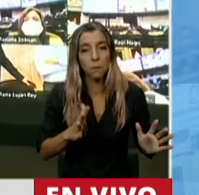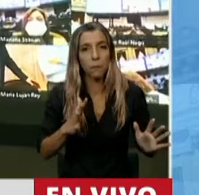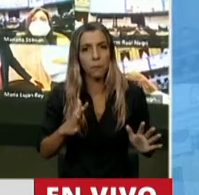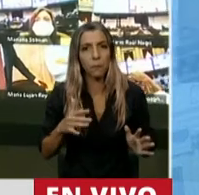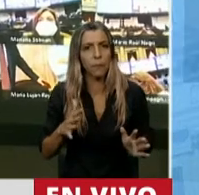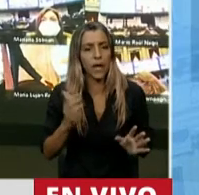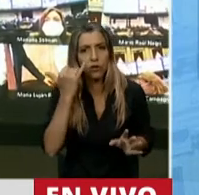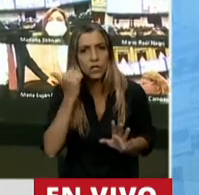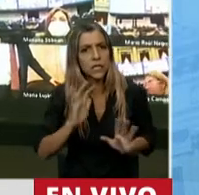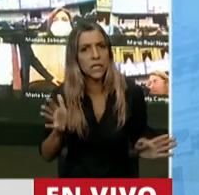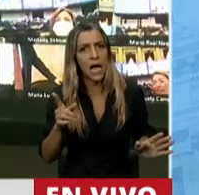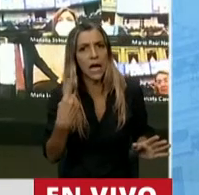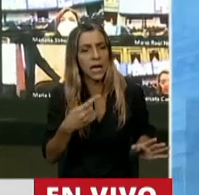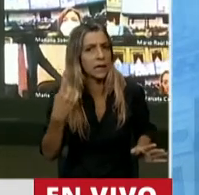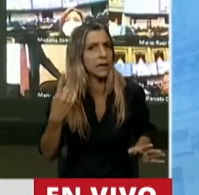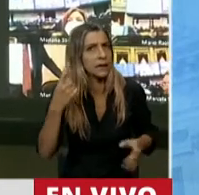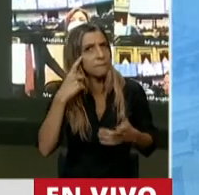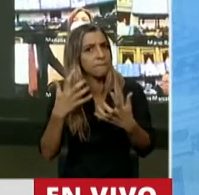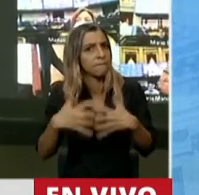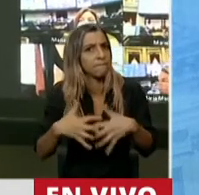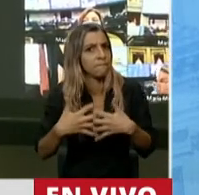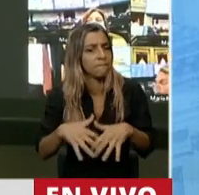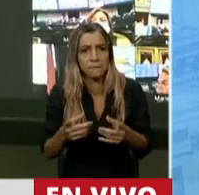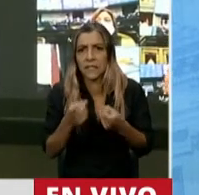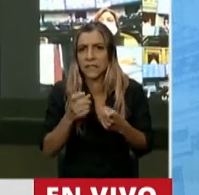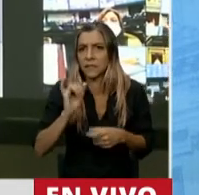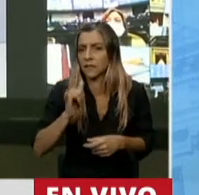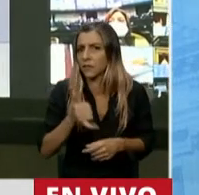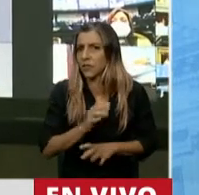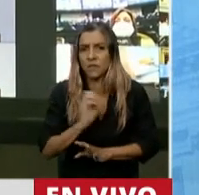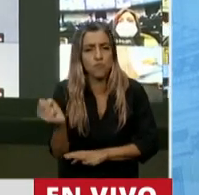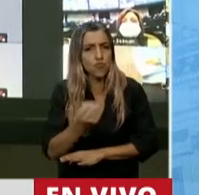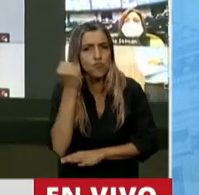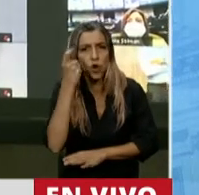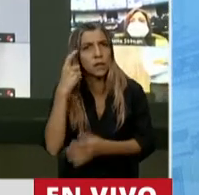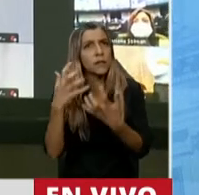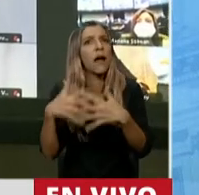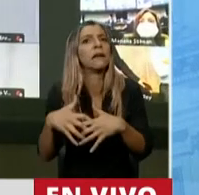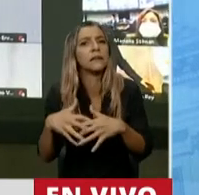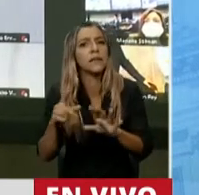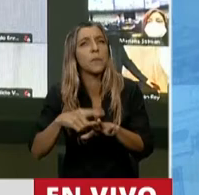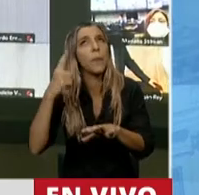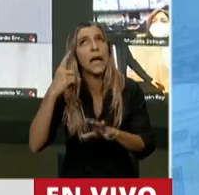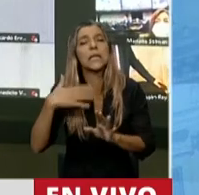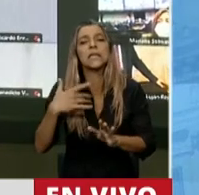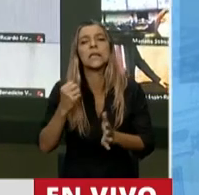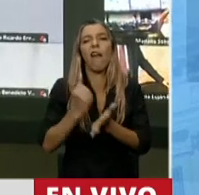permita reflexionar mucho, sin prejuicios, sin preconceptos, y no sin